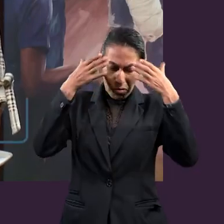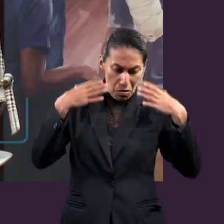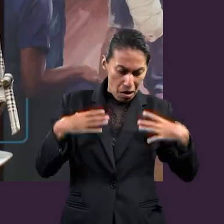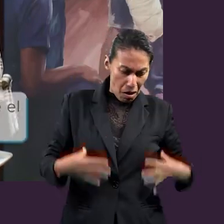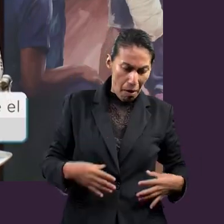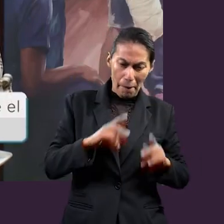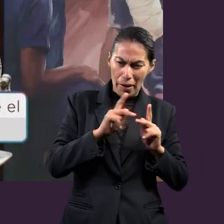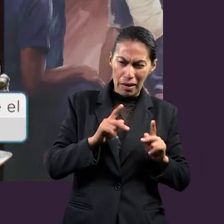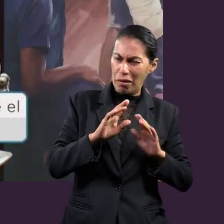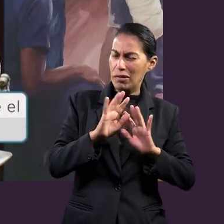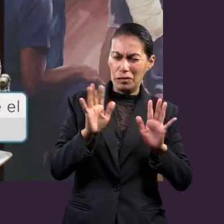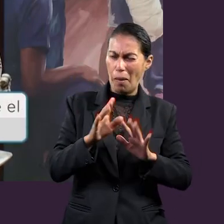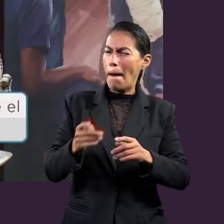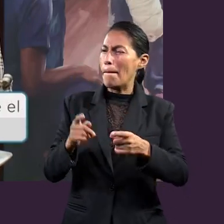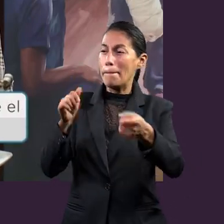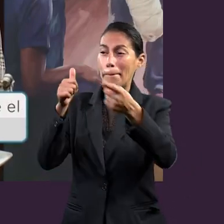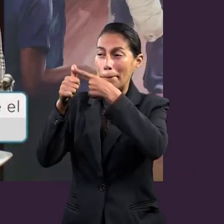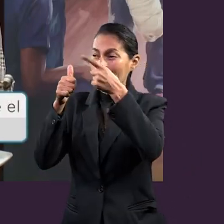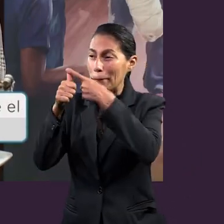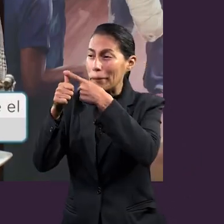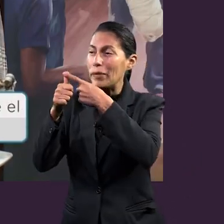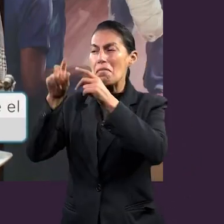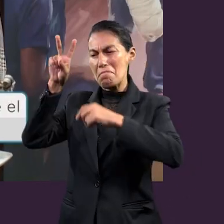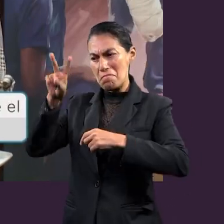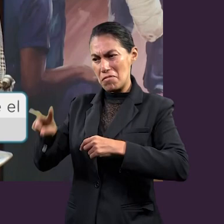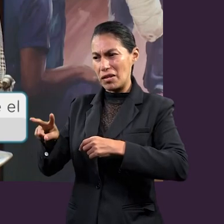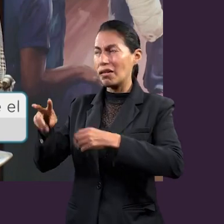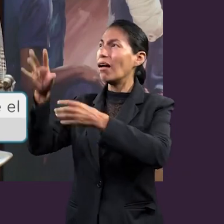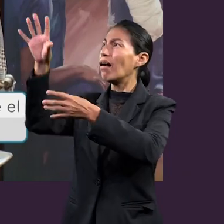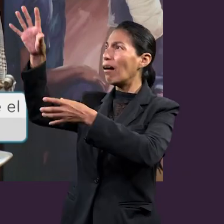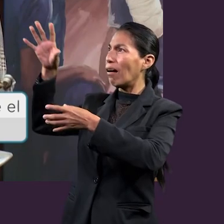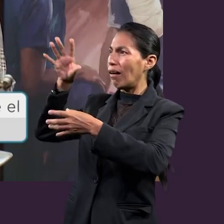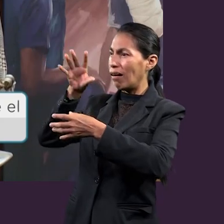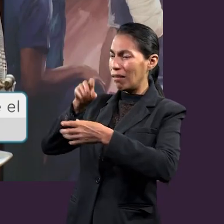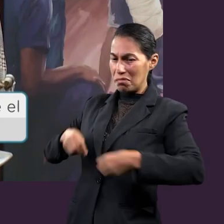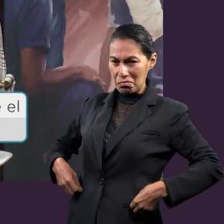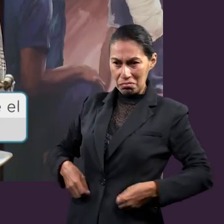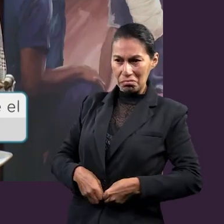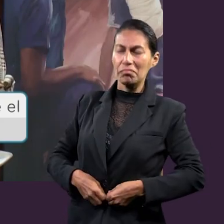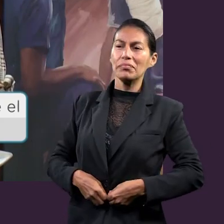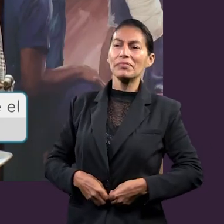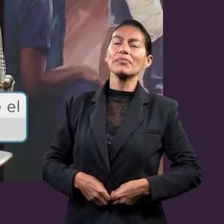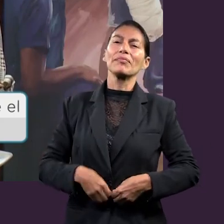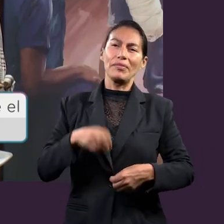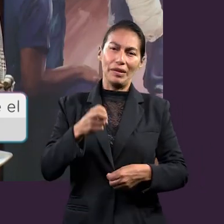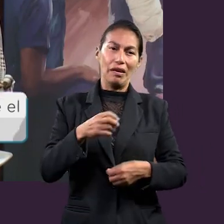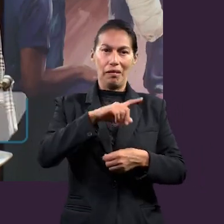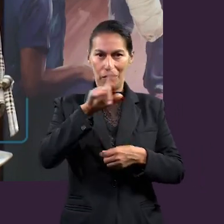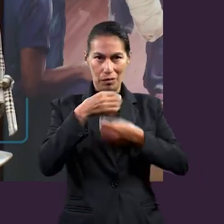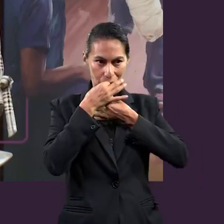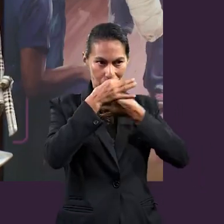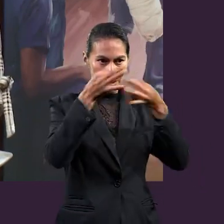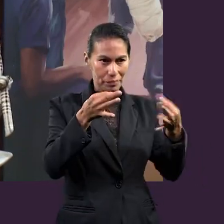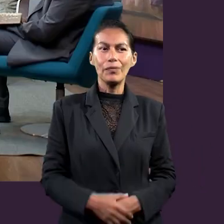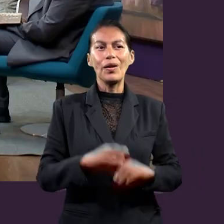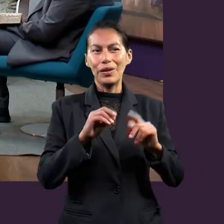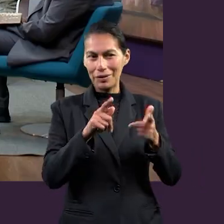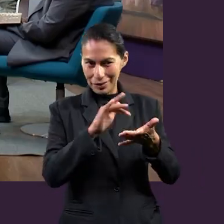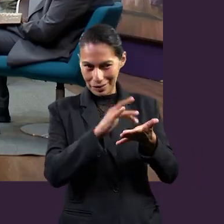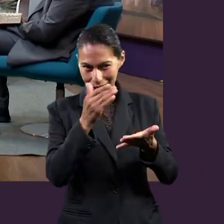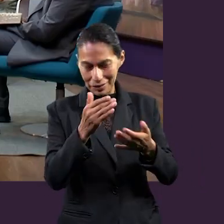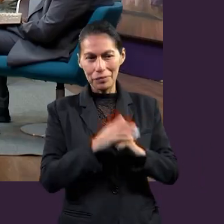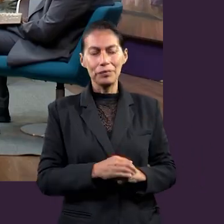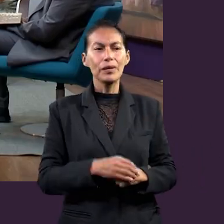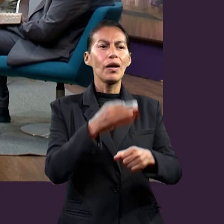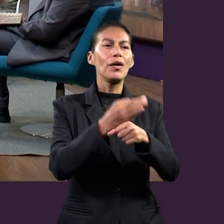paz, de ponernos el calzado, que primero estemos seguros de que lo que tenemos es la verdad y que lo que vamos a predicar también. Muchas